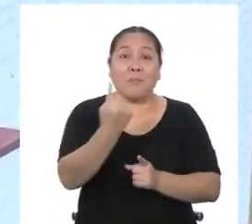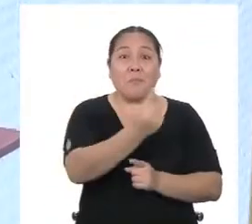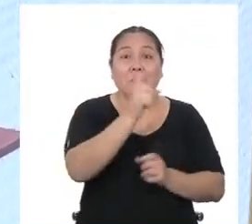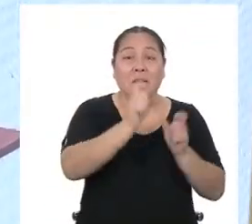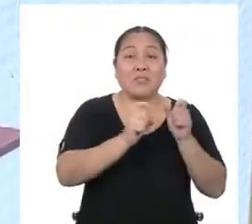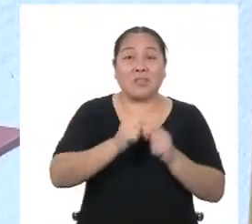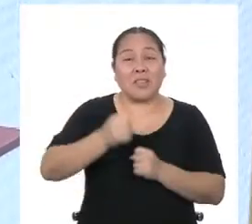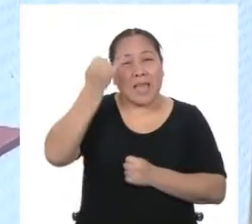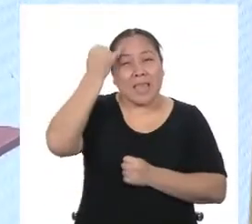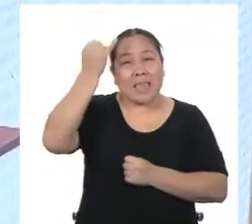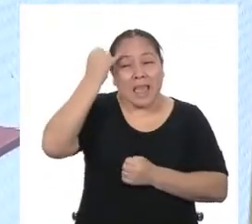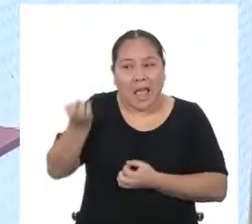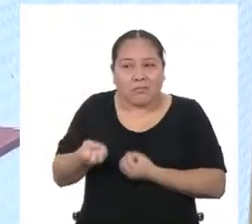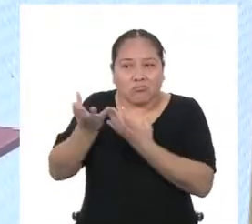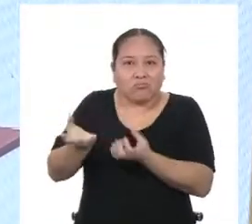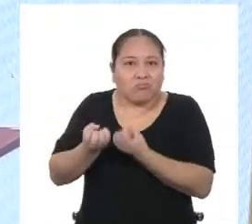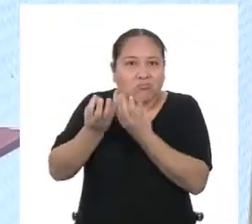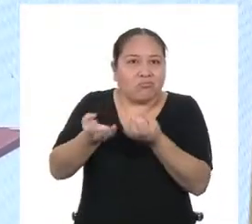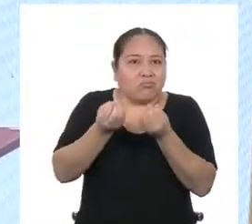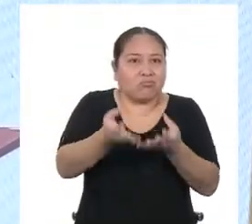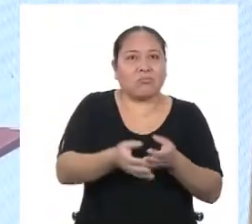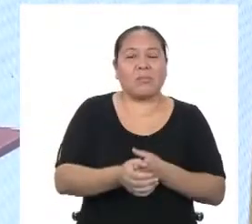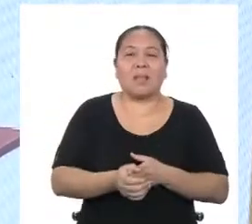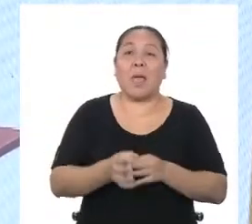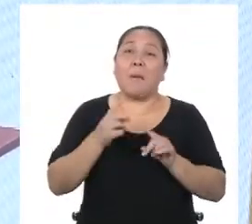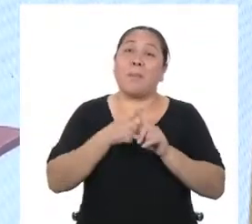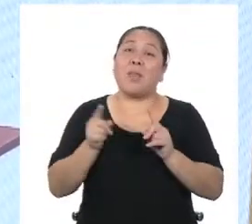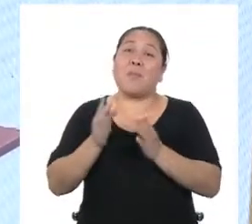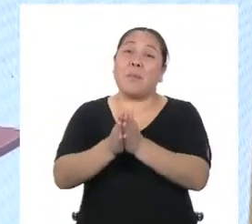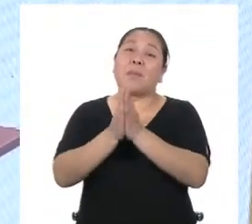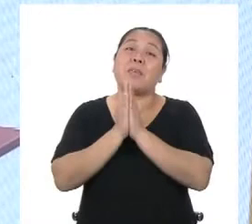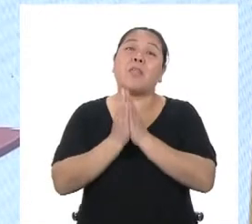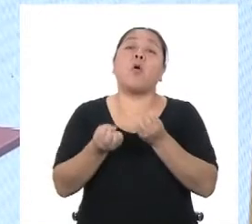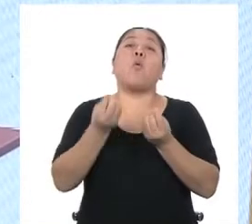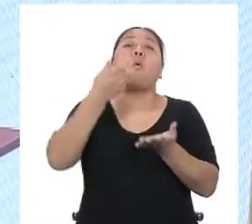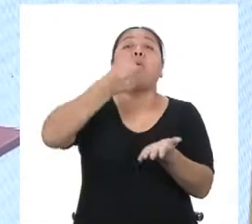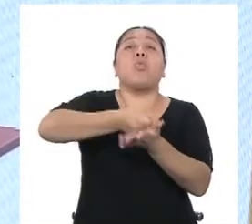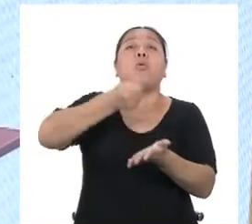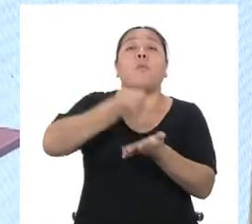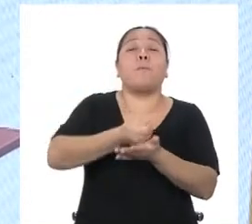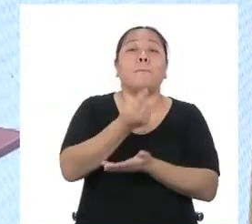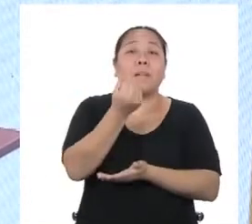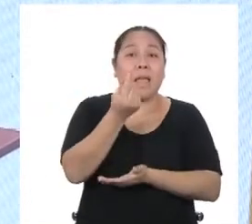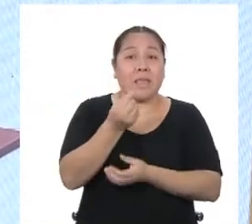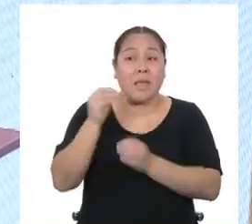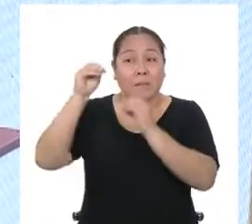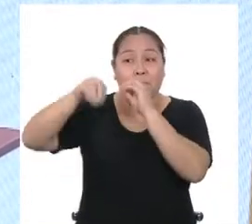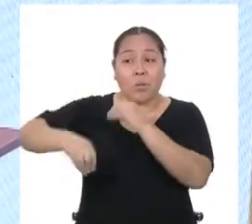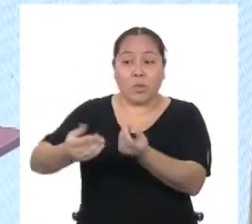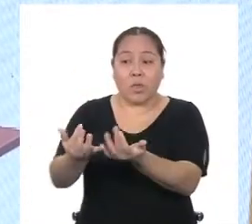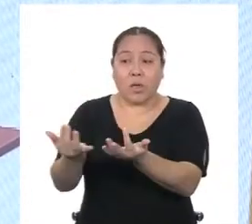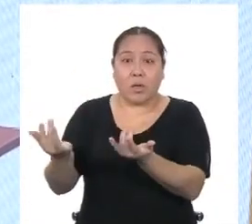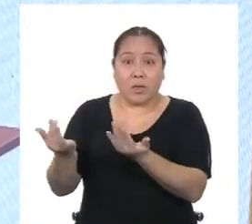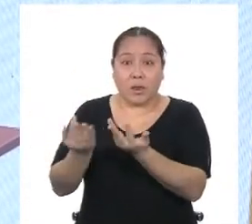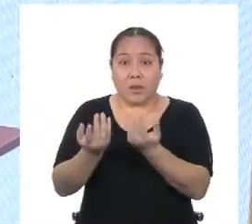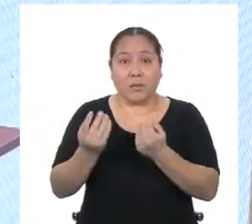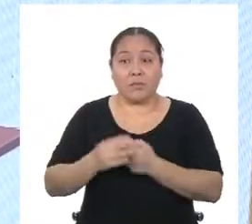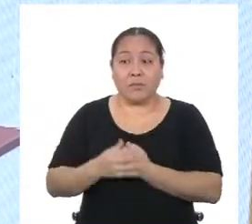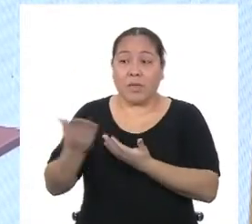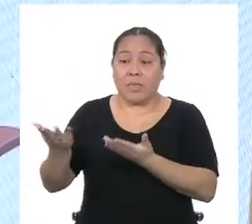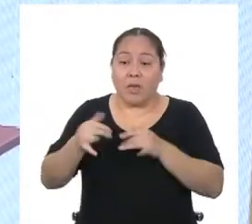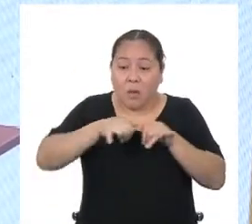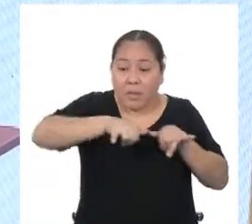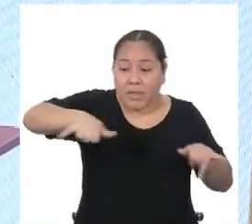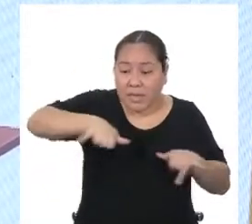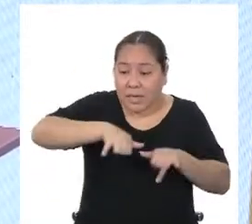Gracias, Rodri. La cosa es que ahora me pidieron que haga un presupuesto de cuánto costaría instalar grass, pero para eso me han dado las medidas de la cancha y de la